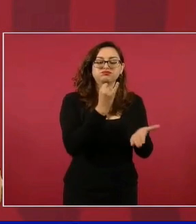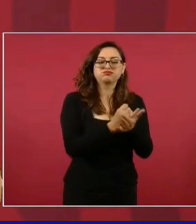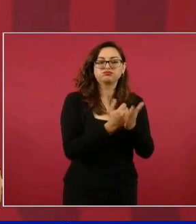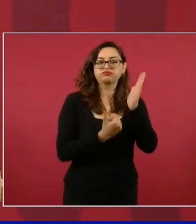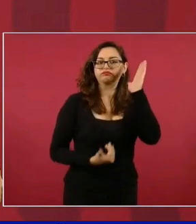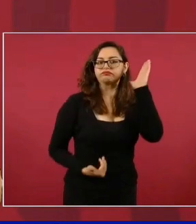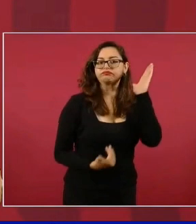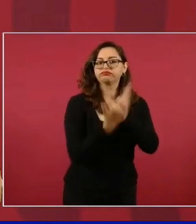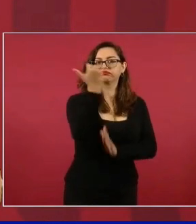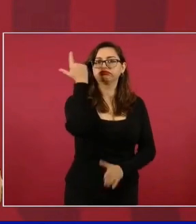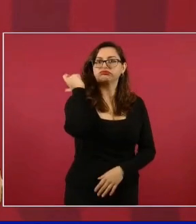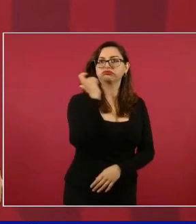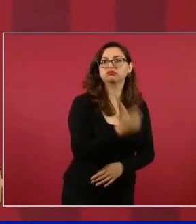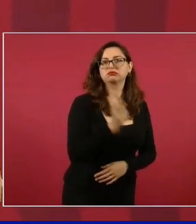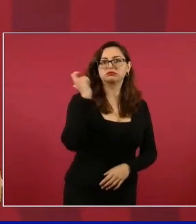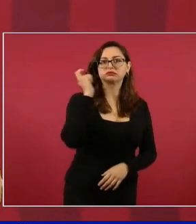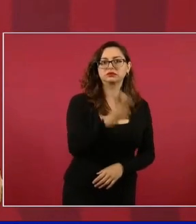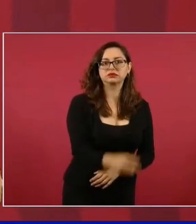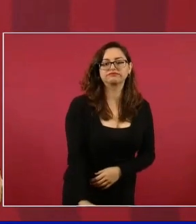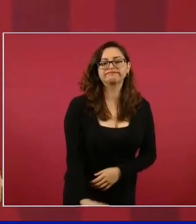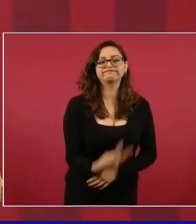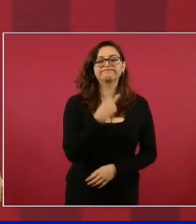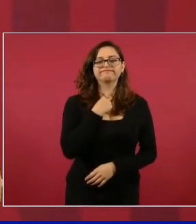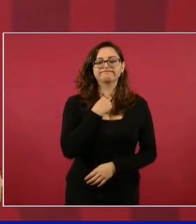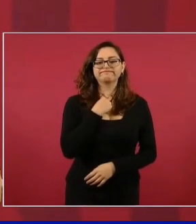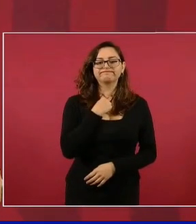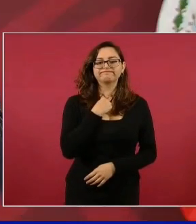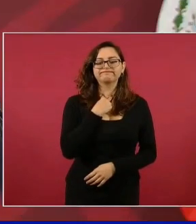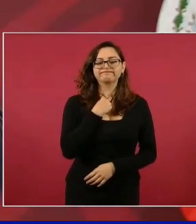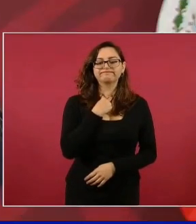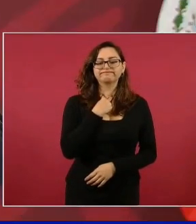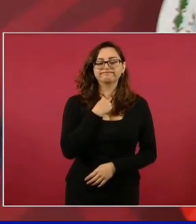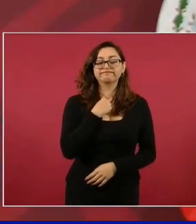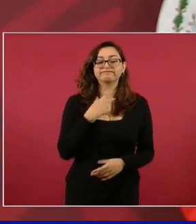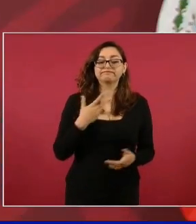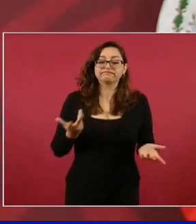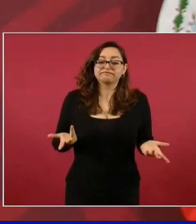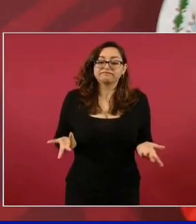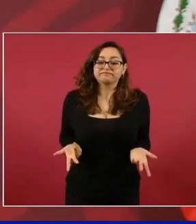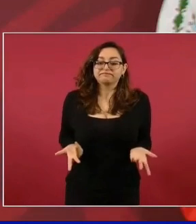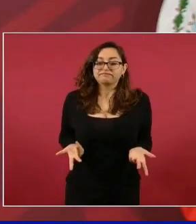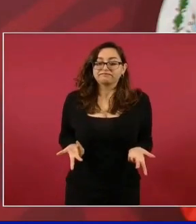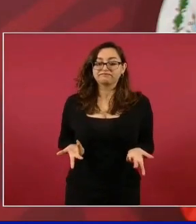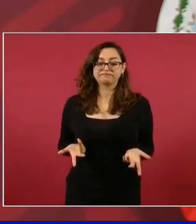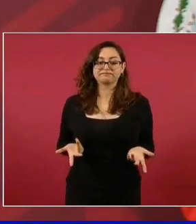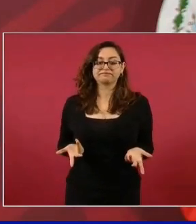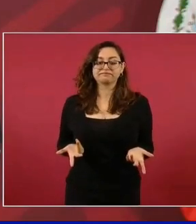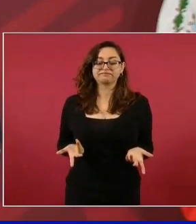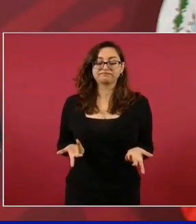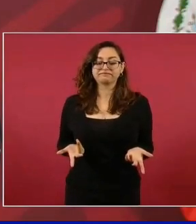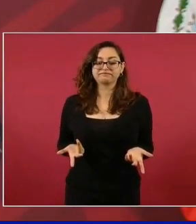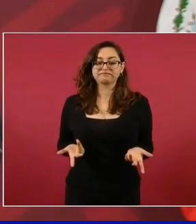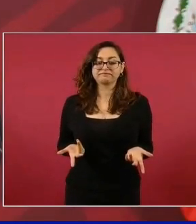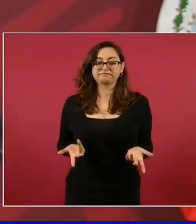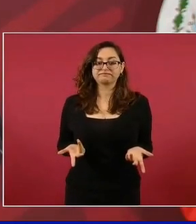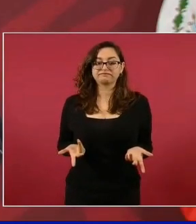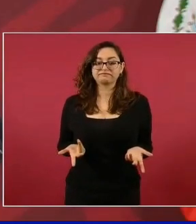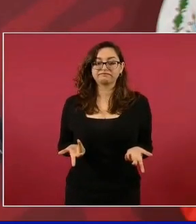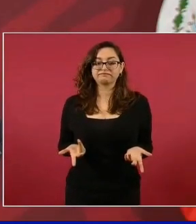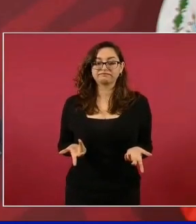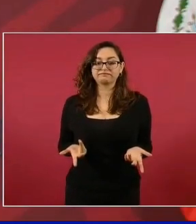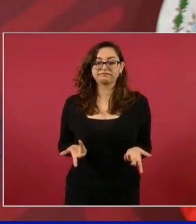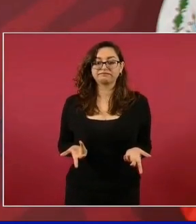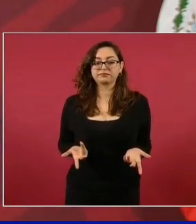pero bueno, no es una